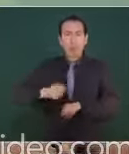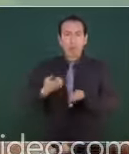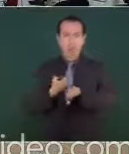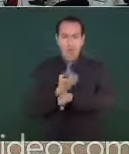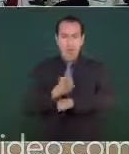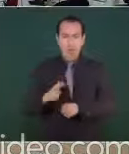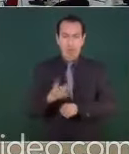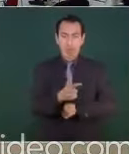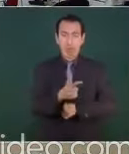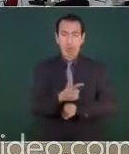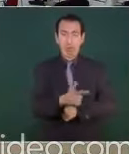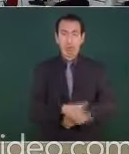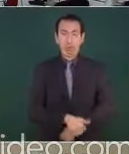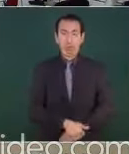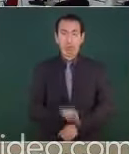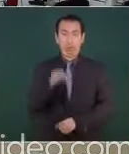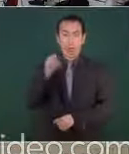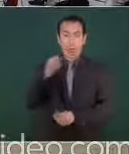de esos espacios.